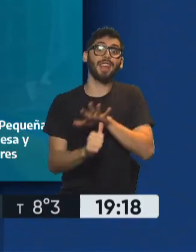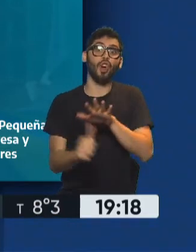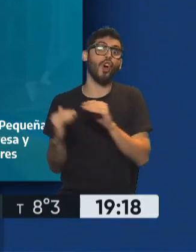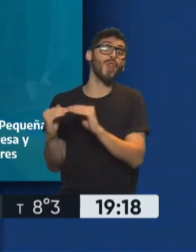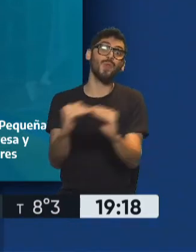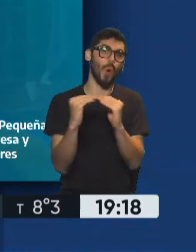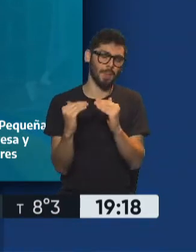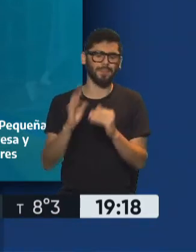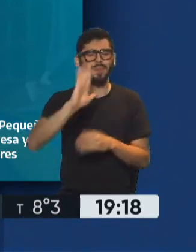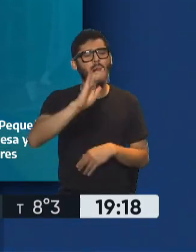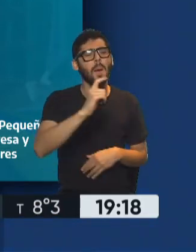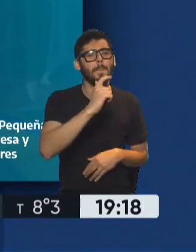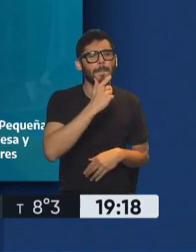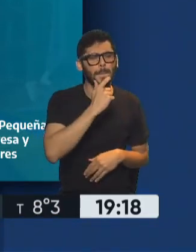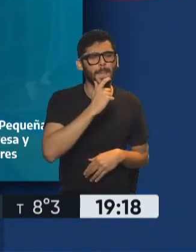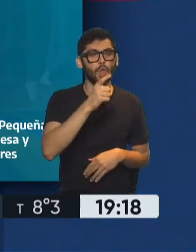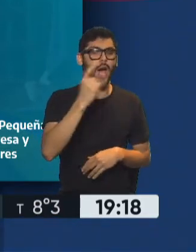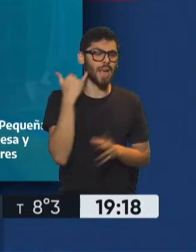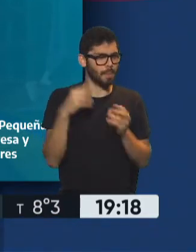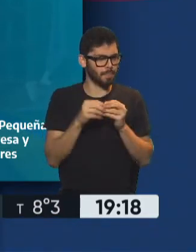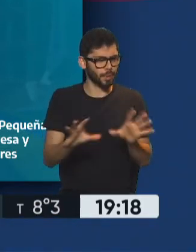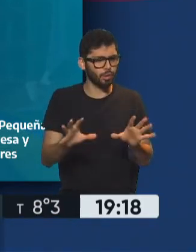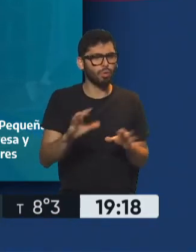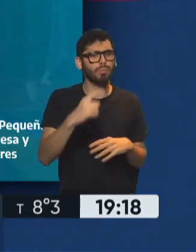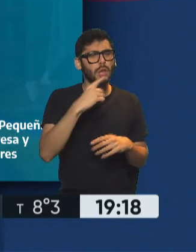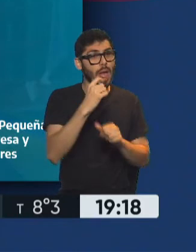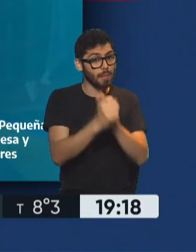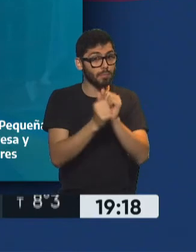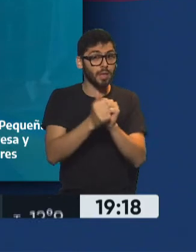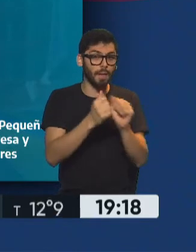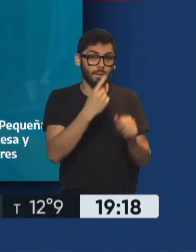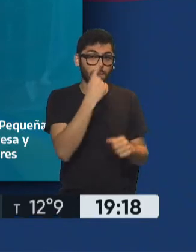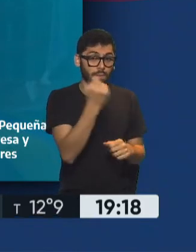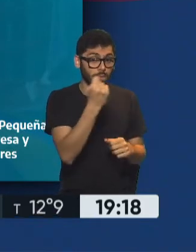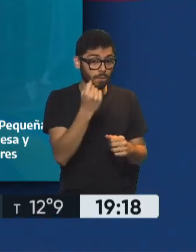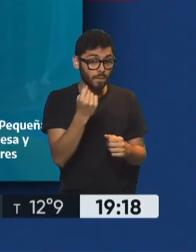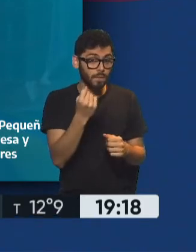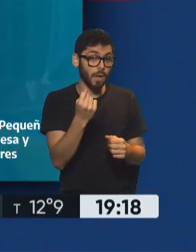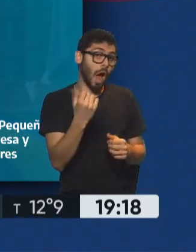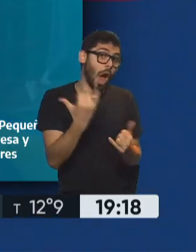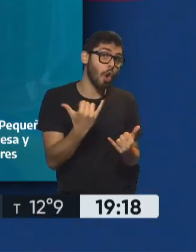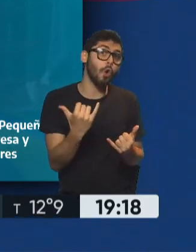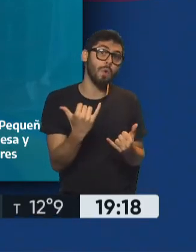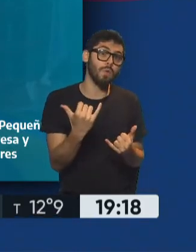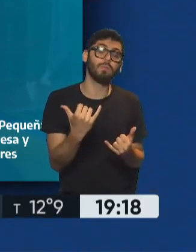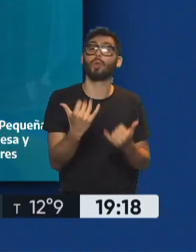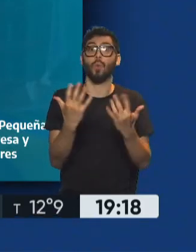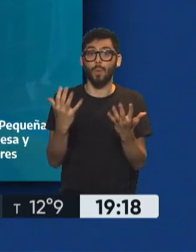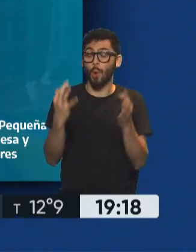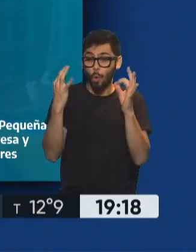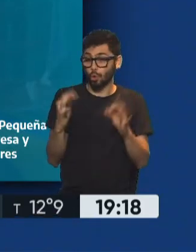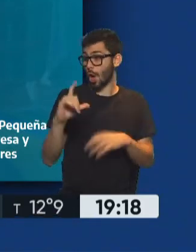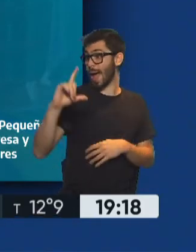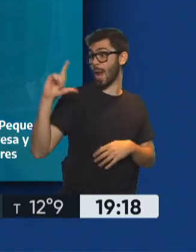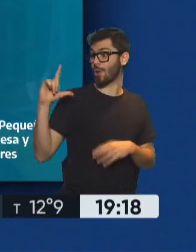práctica, ¿vieron que hay bastante afluencia de empresas buscando este incentivo? Bueno, se está poniendo en marcha justo ahora, lo pusimos en marcha